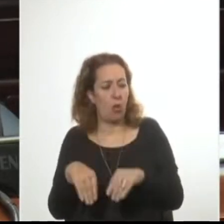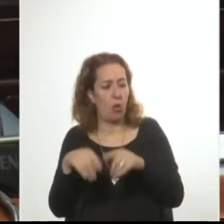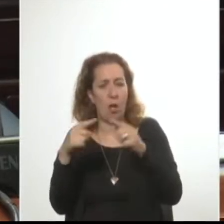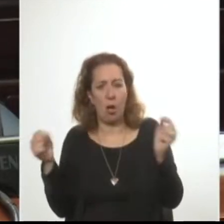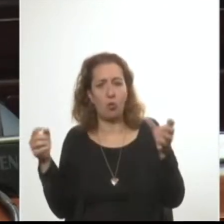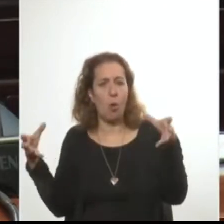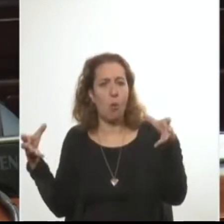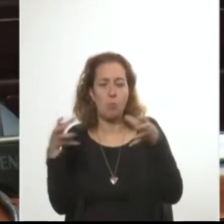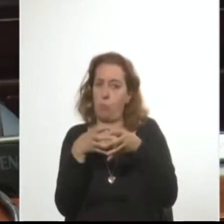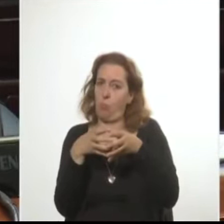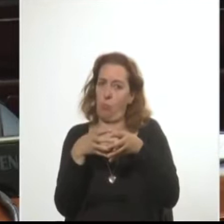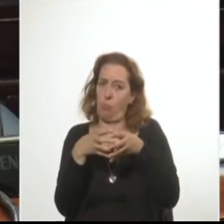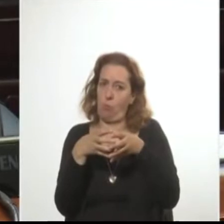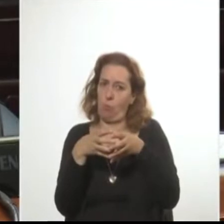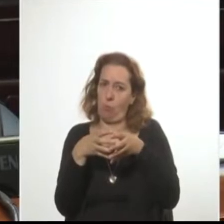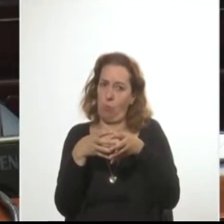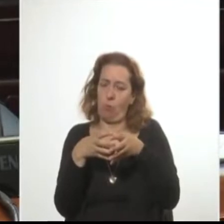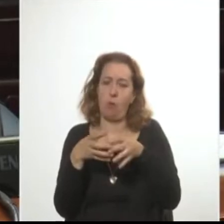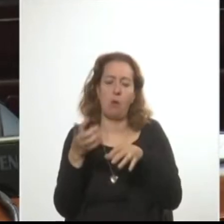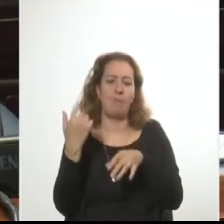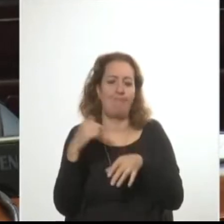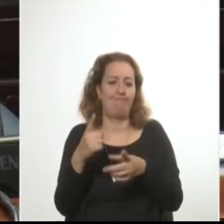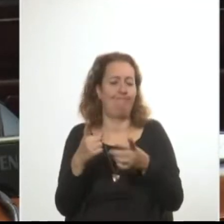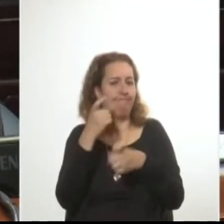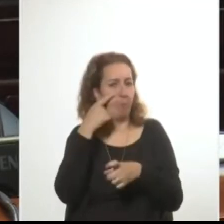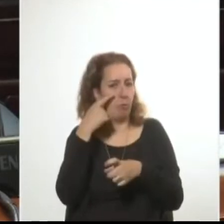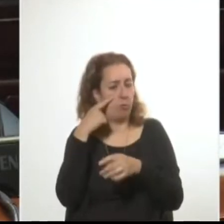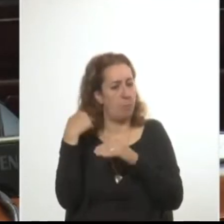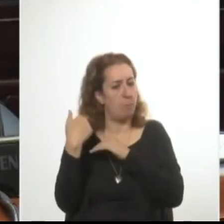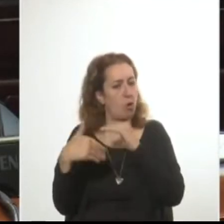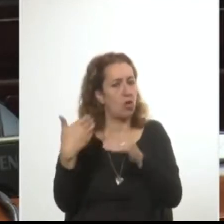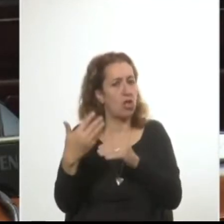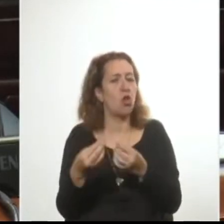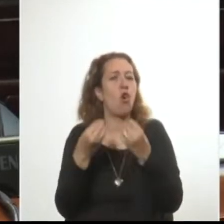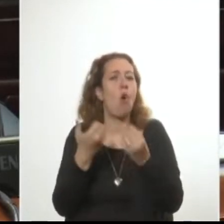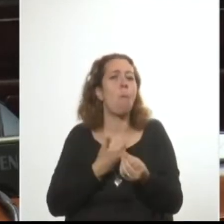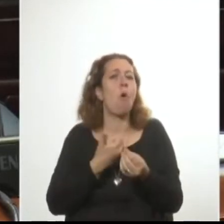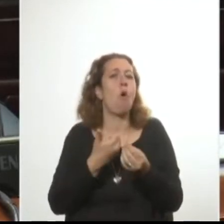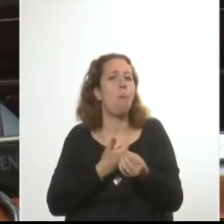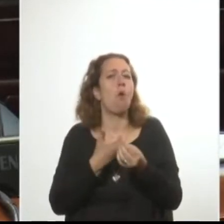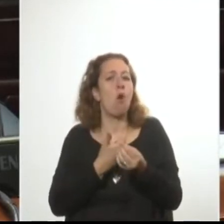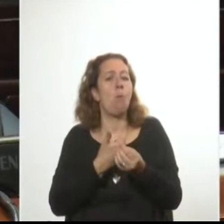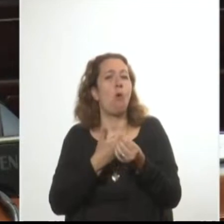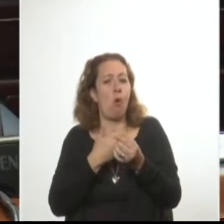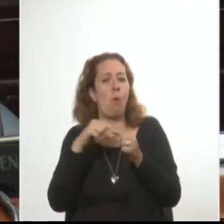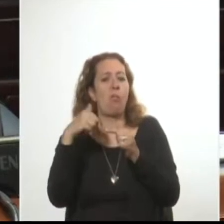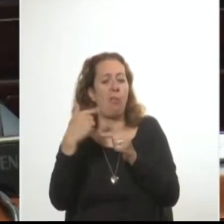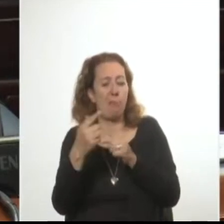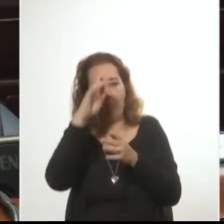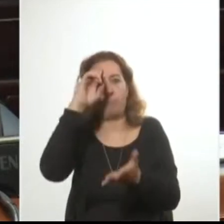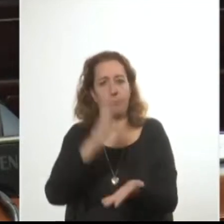su conjunto. necesario conocer el proceso que llevó a la ruptura institucional.